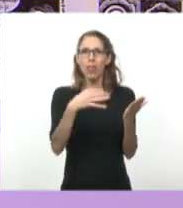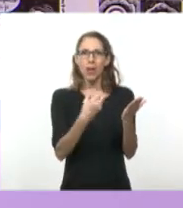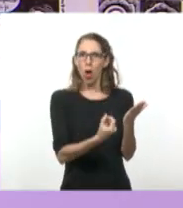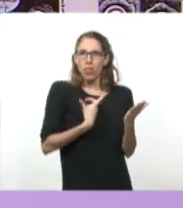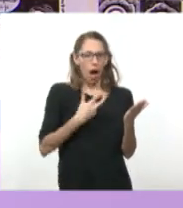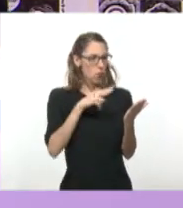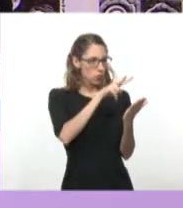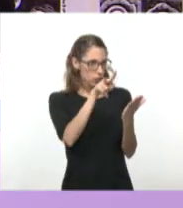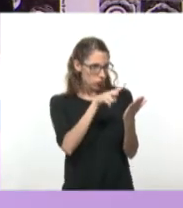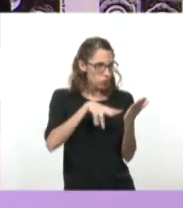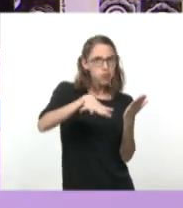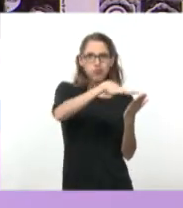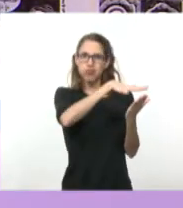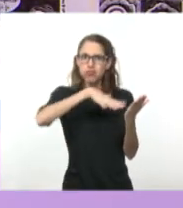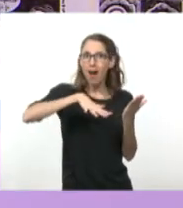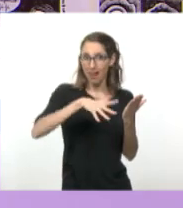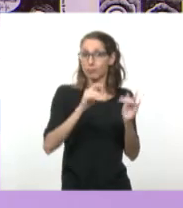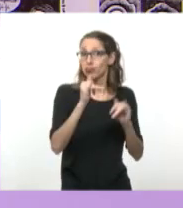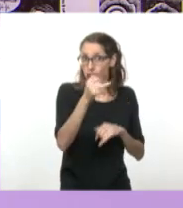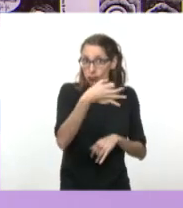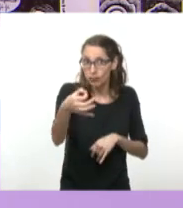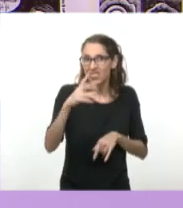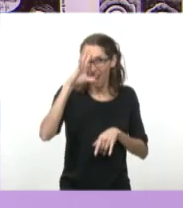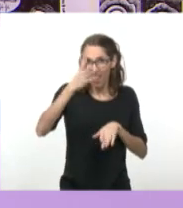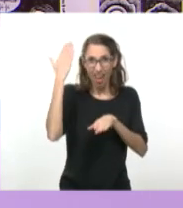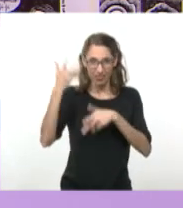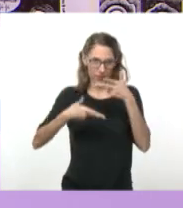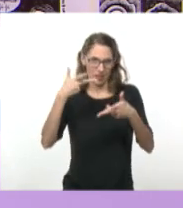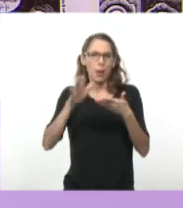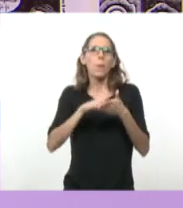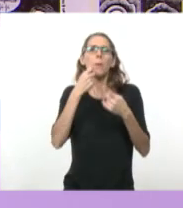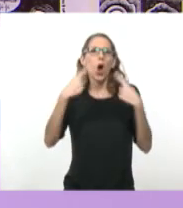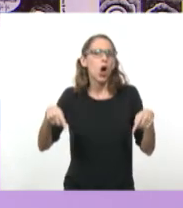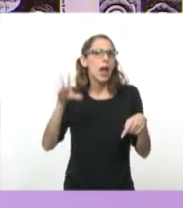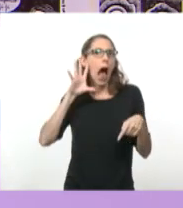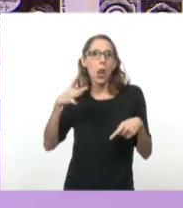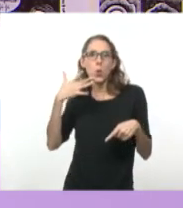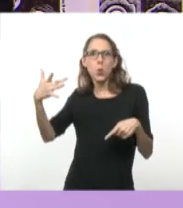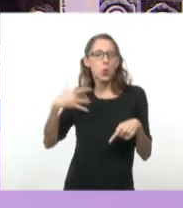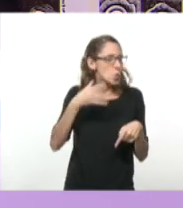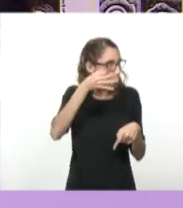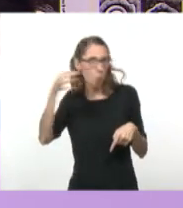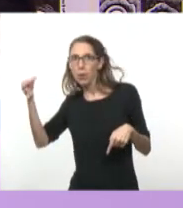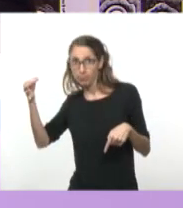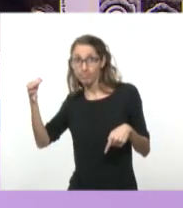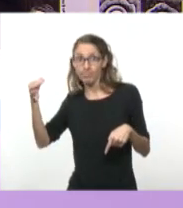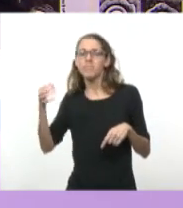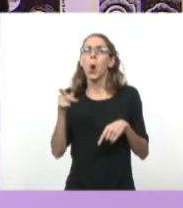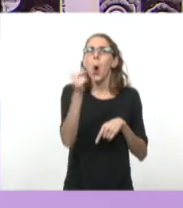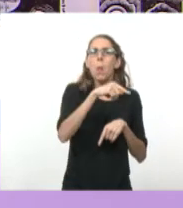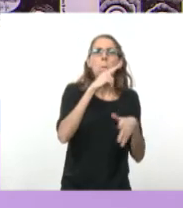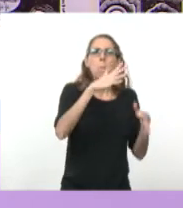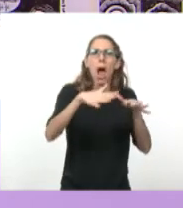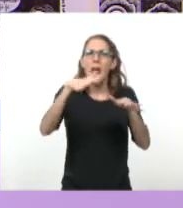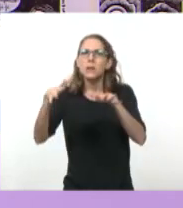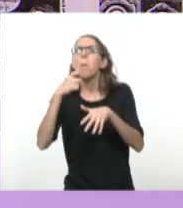decíamos que el ojo se va hacia ciertos objetos que llaman la atención y en otros que son más parecidos. Si yo recorro, por ejemplo, una